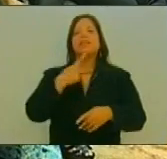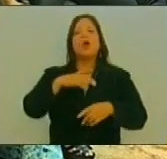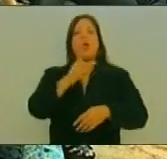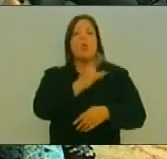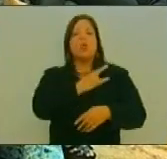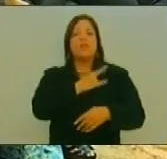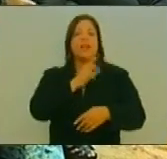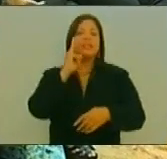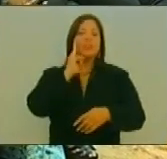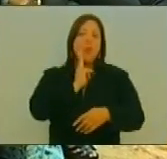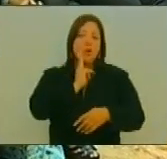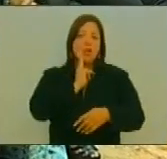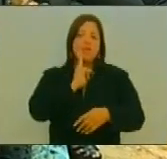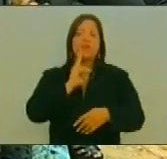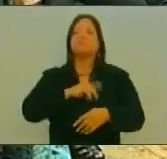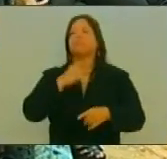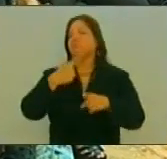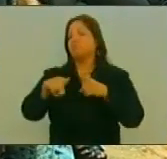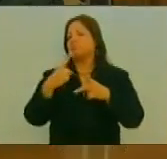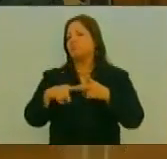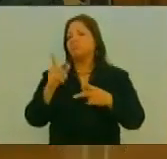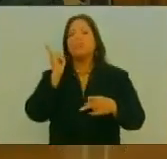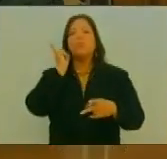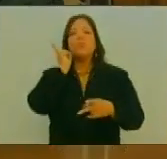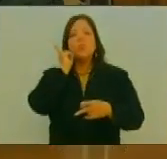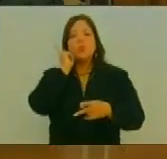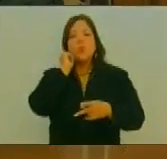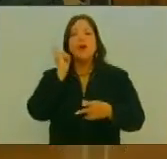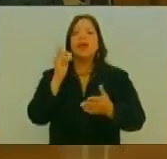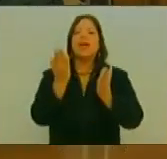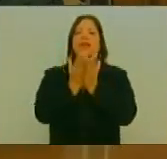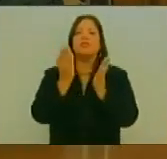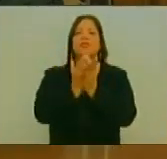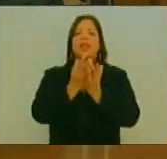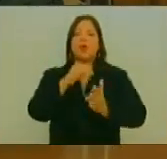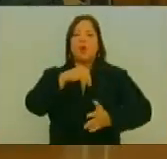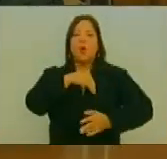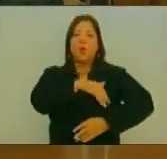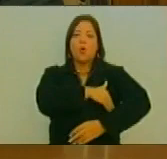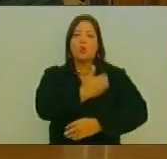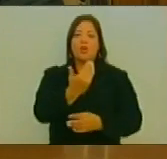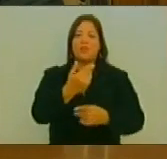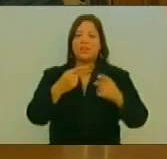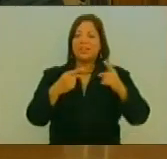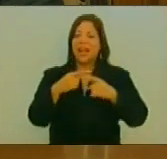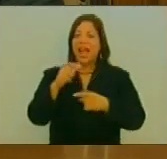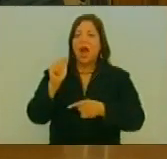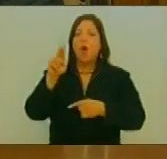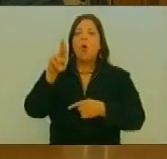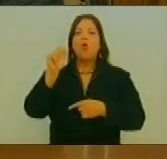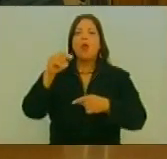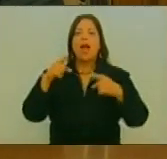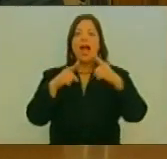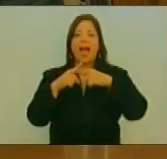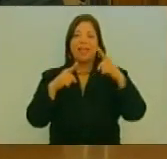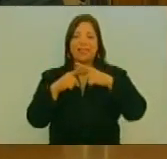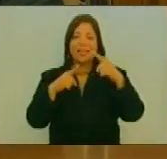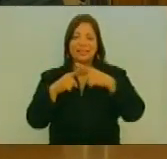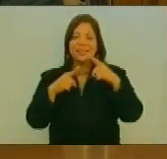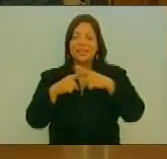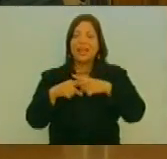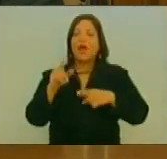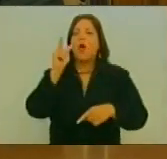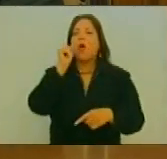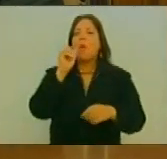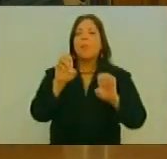La Universidad Simón Bolívar A Carivay Terán Estudiantes De La Universidad De Los Andes Diego Pérez